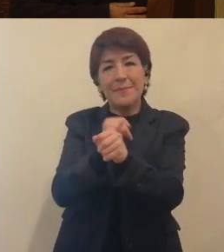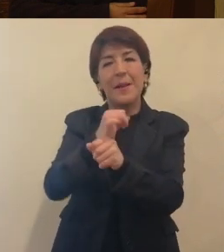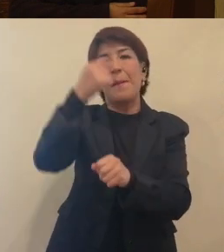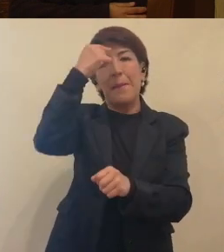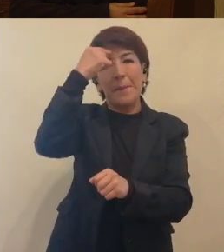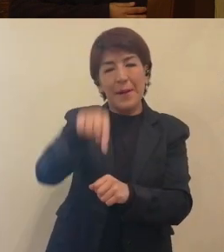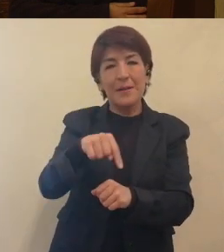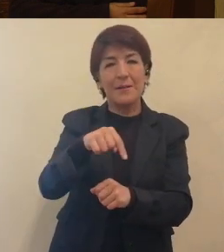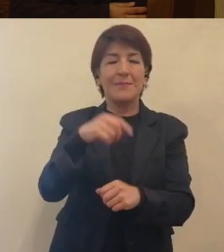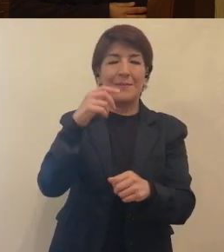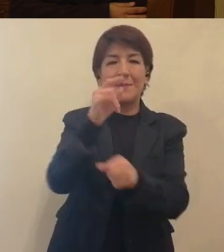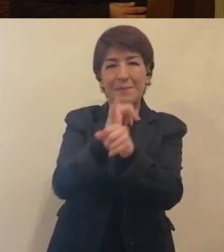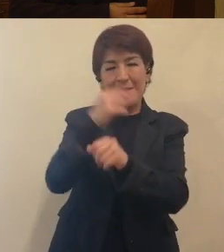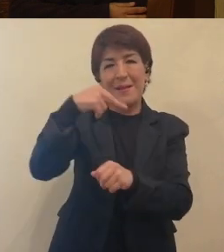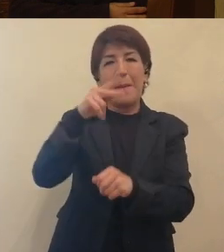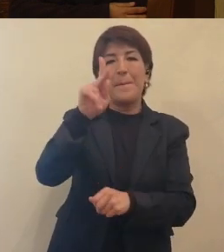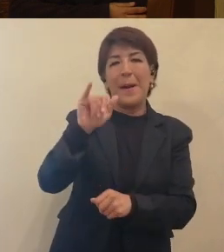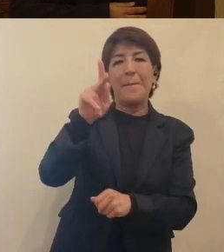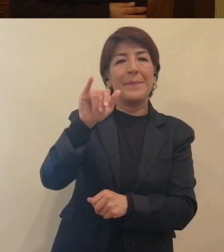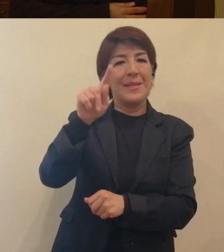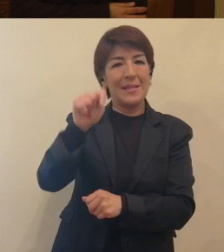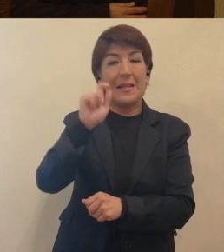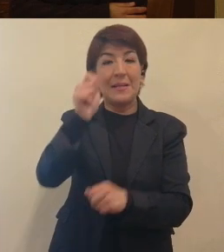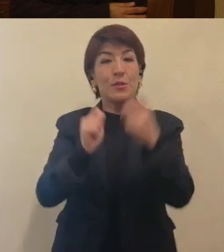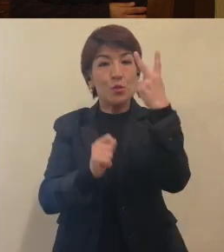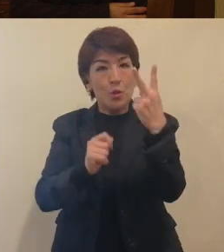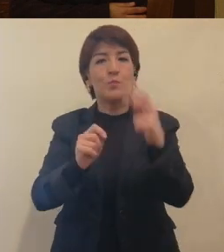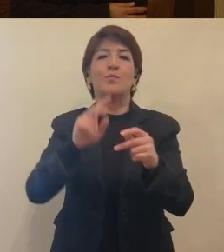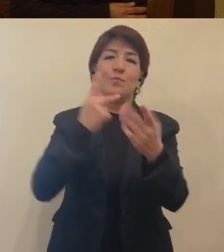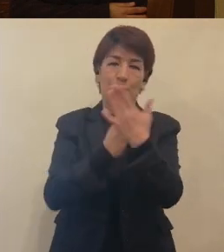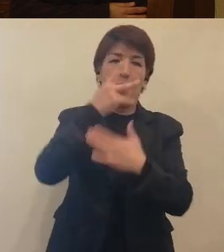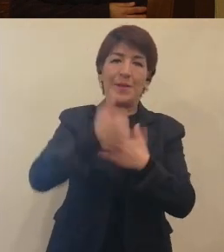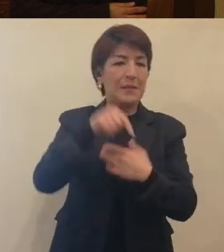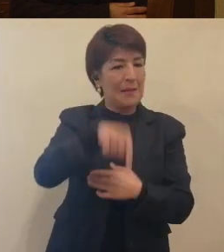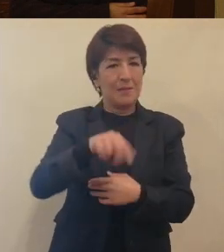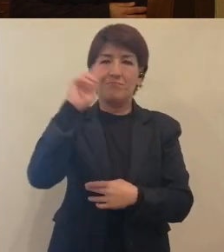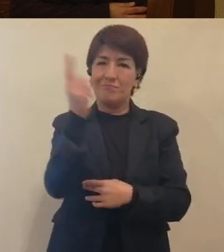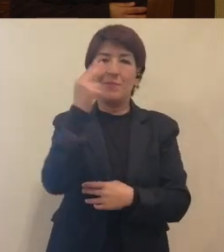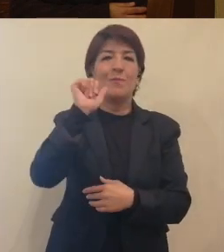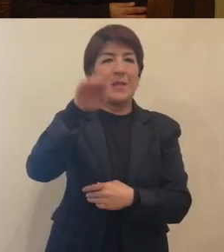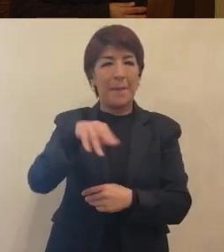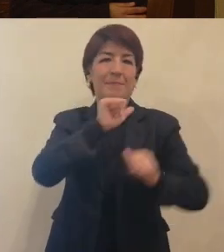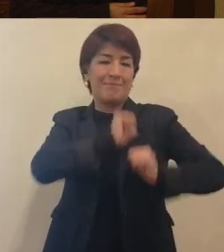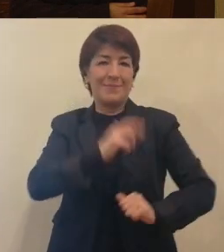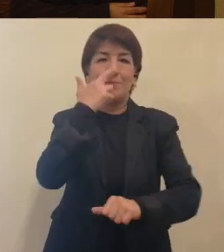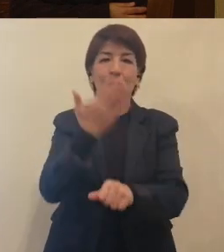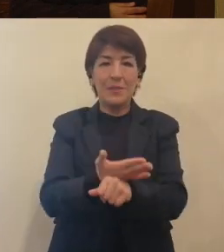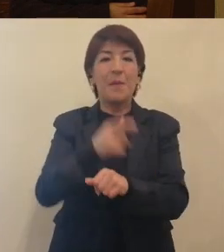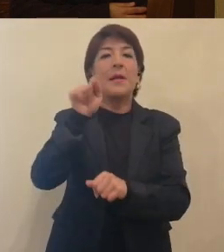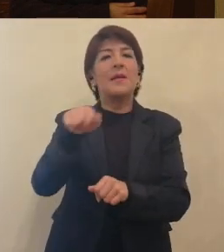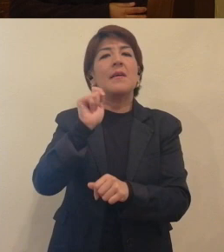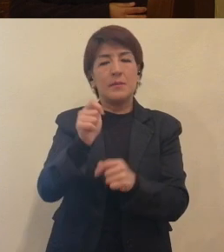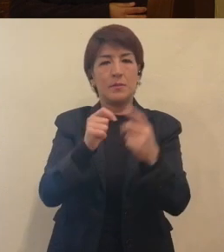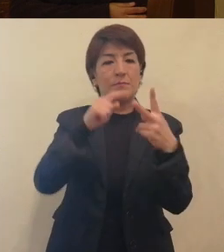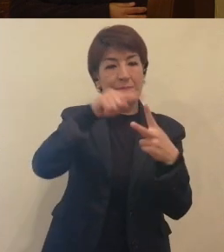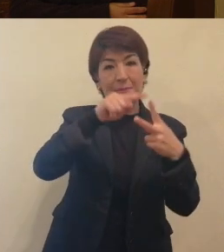investigación PAPIT, que son los proyectos que genera la universidad y que, bueno, tiene una